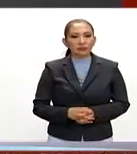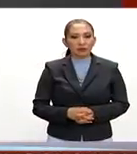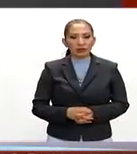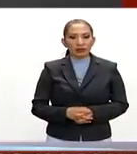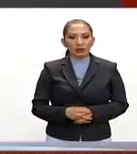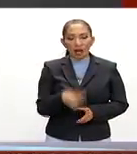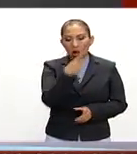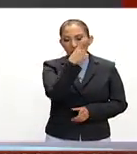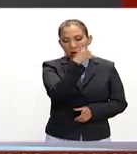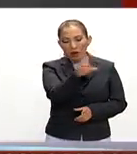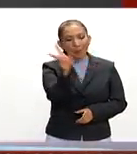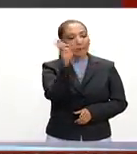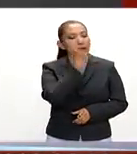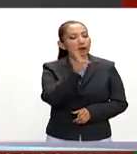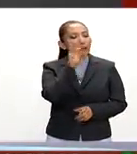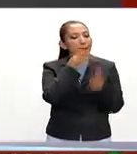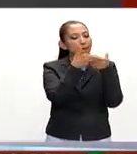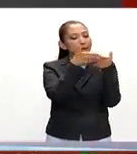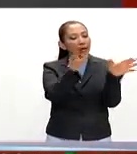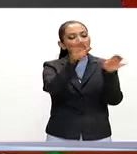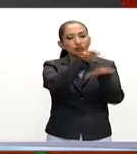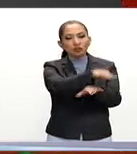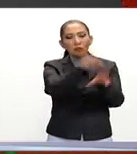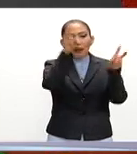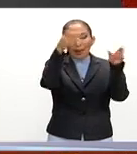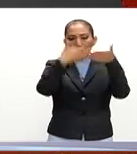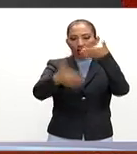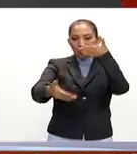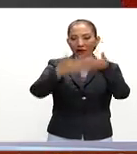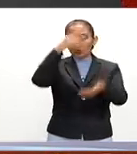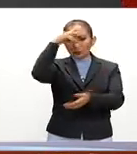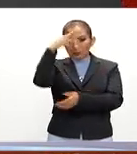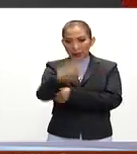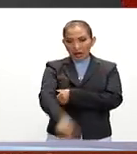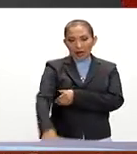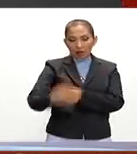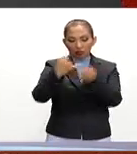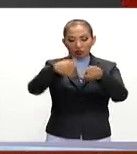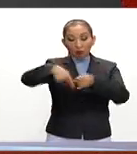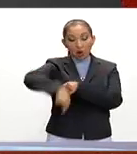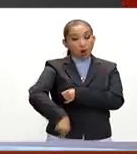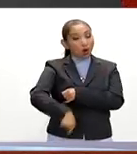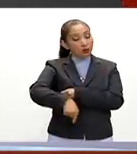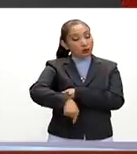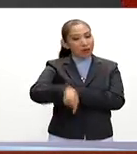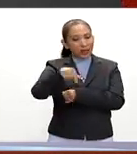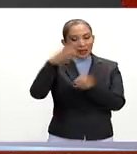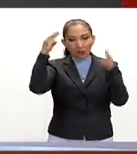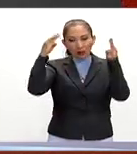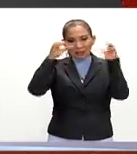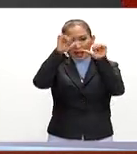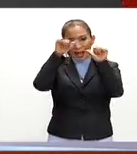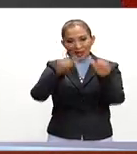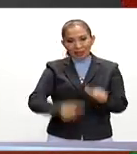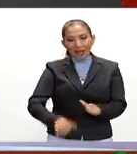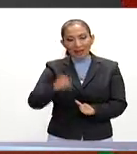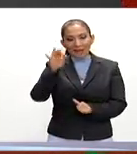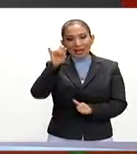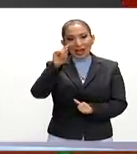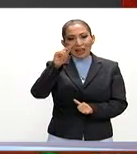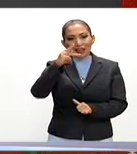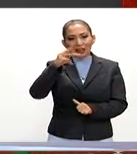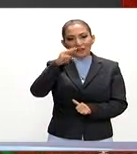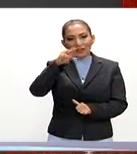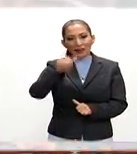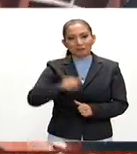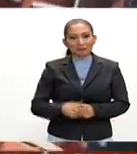una de las muestras más amplias en torno al modernismo mexicano se inaugura hoy en el Museo de Arte de Filadelfia